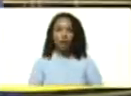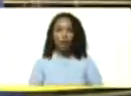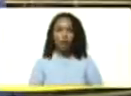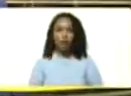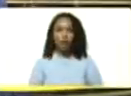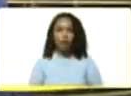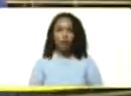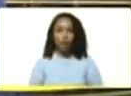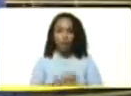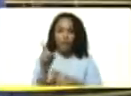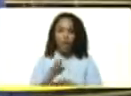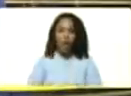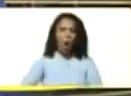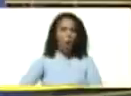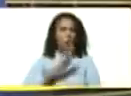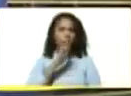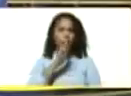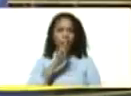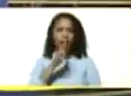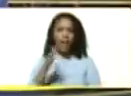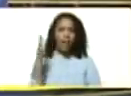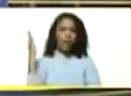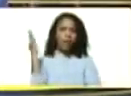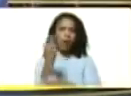Son aberrantes las sanciones.